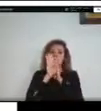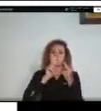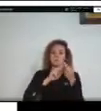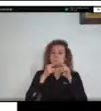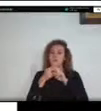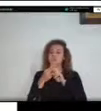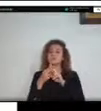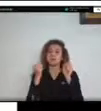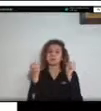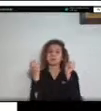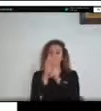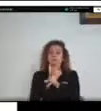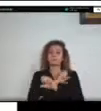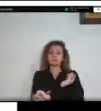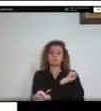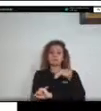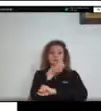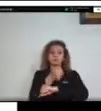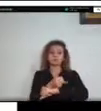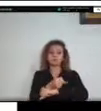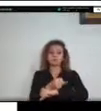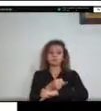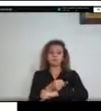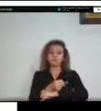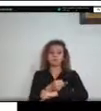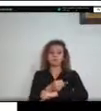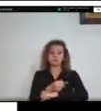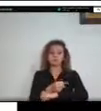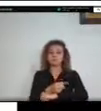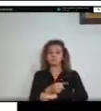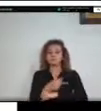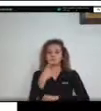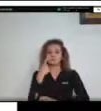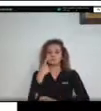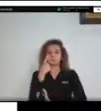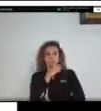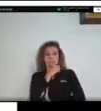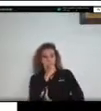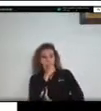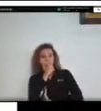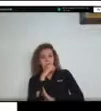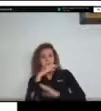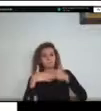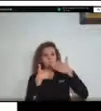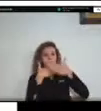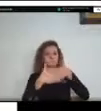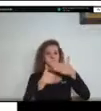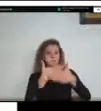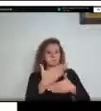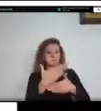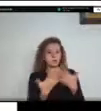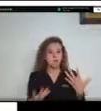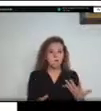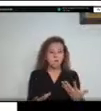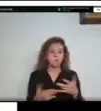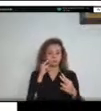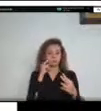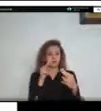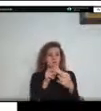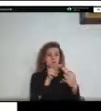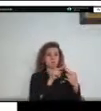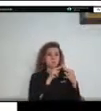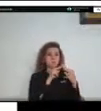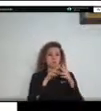tenido a través de este mapeo el conocimiento para saber en qué áreas se provocan más los